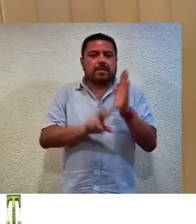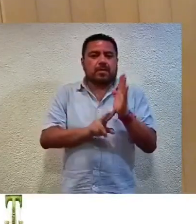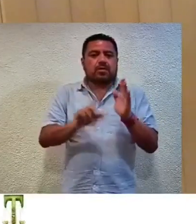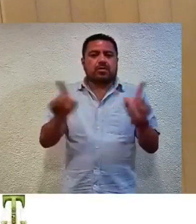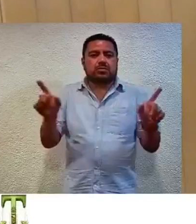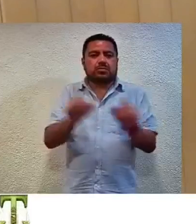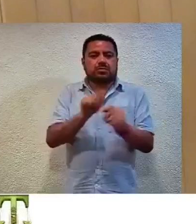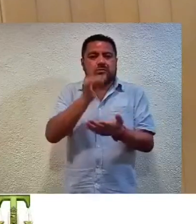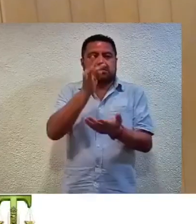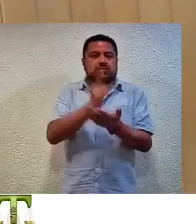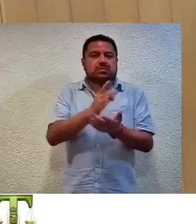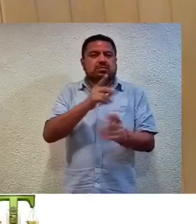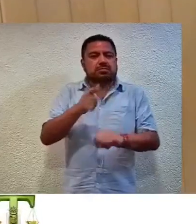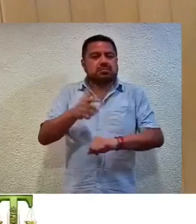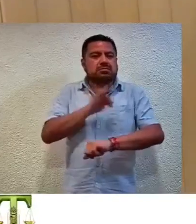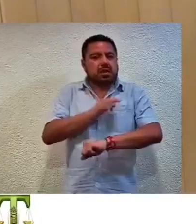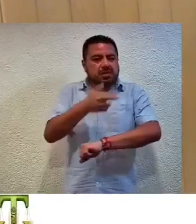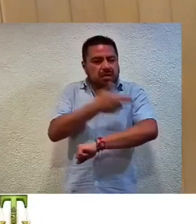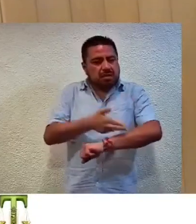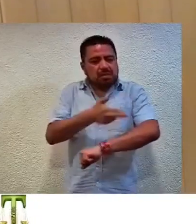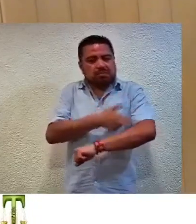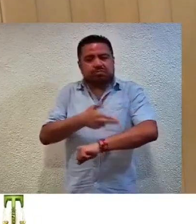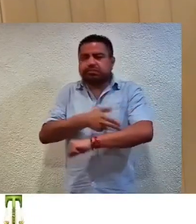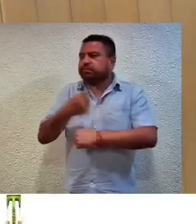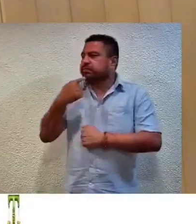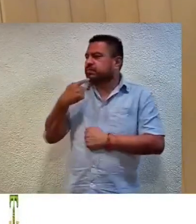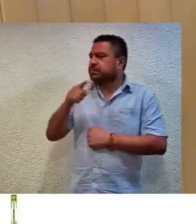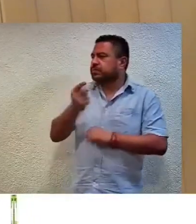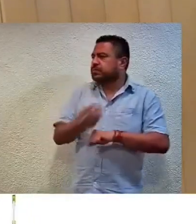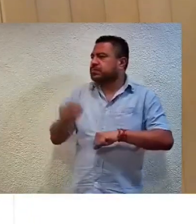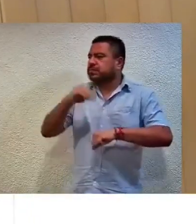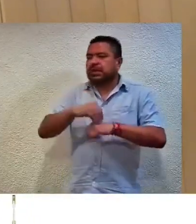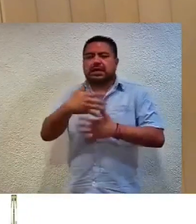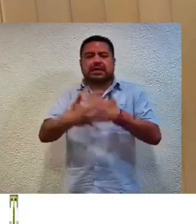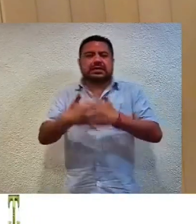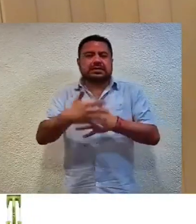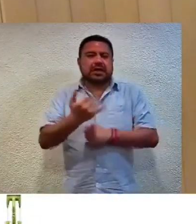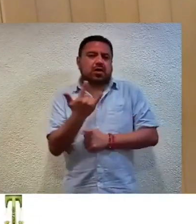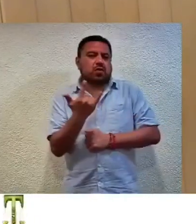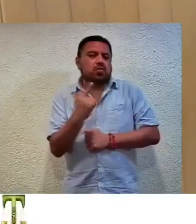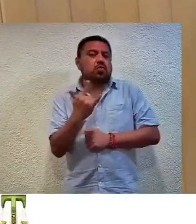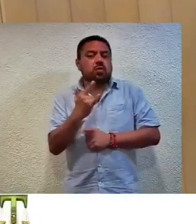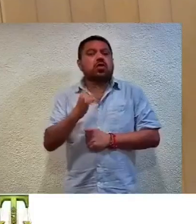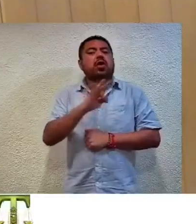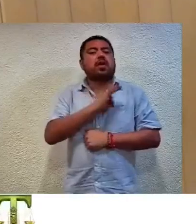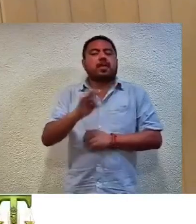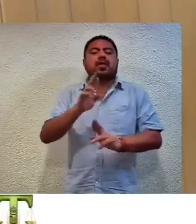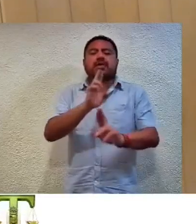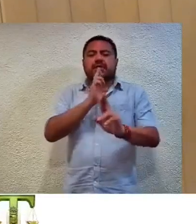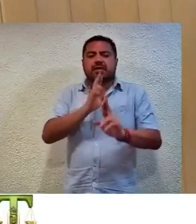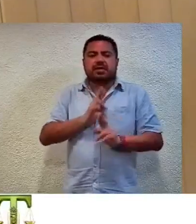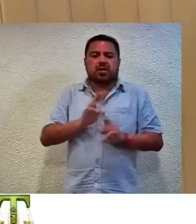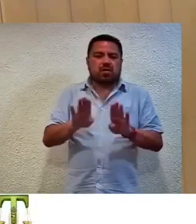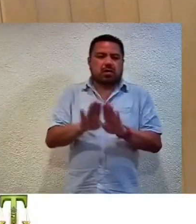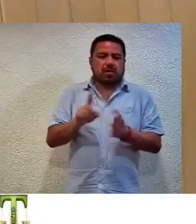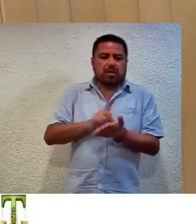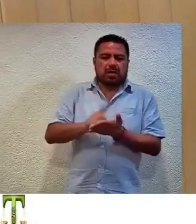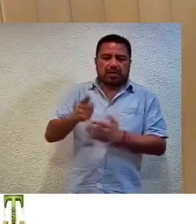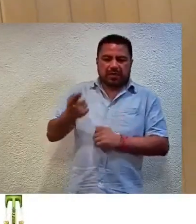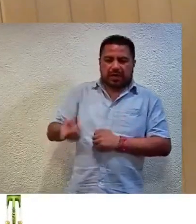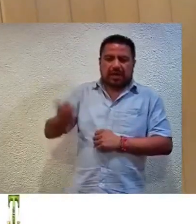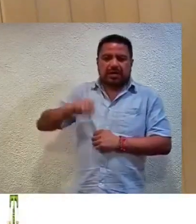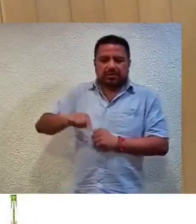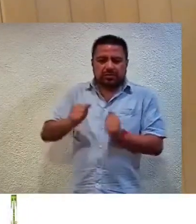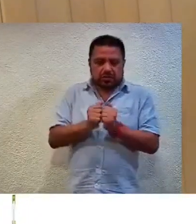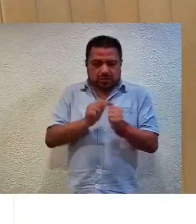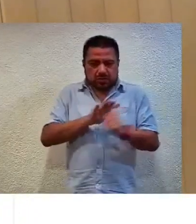solamente conseguiría tramitar el medio de impugnación presentado el 15 de julio y obtener una respuesta conforme a derecho, actos con